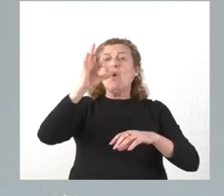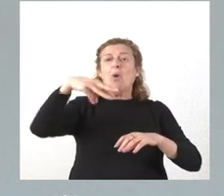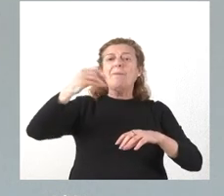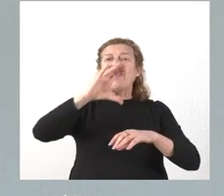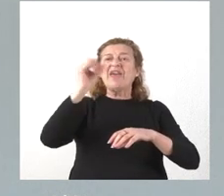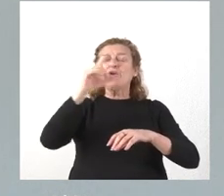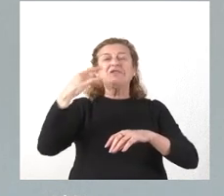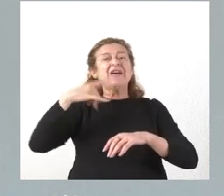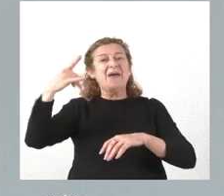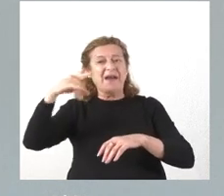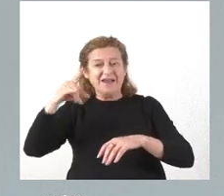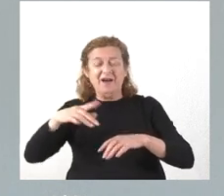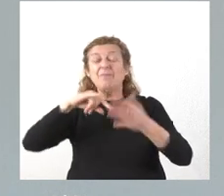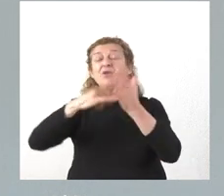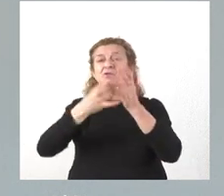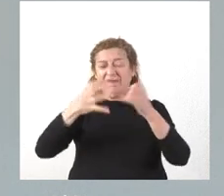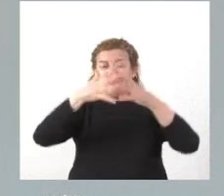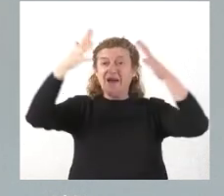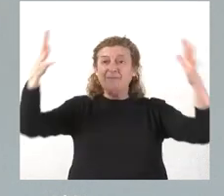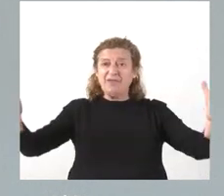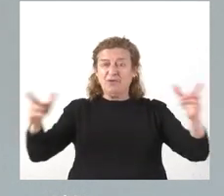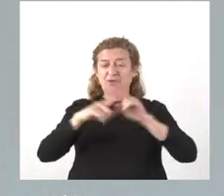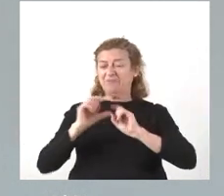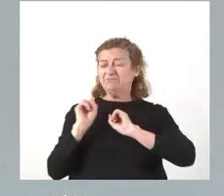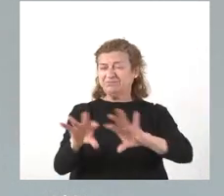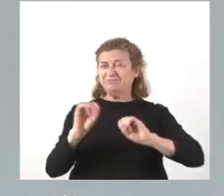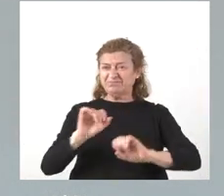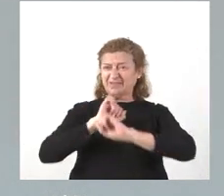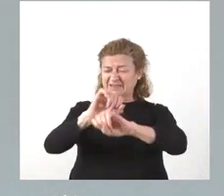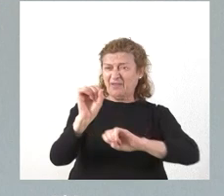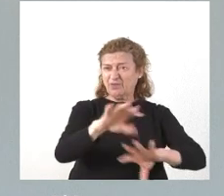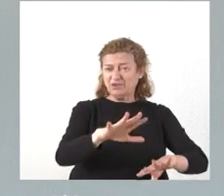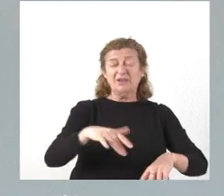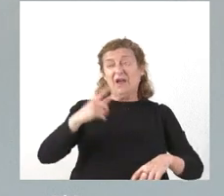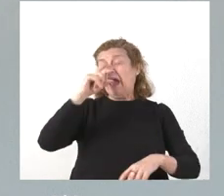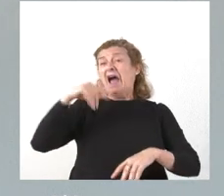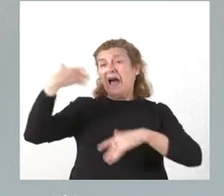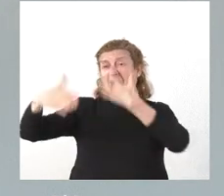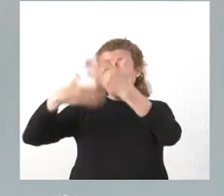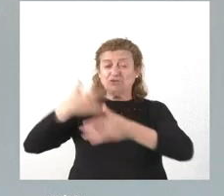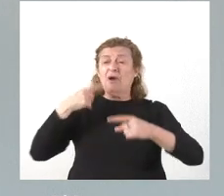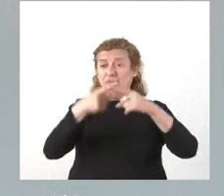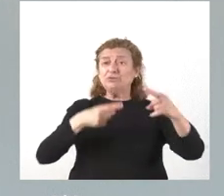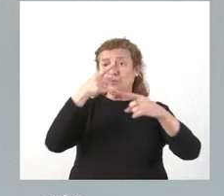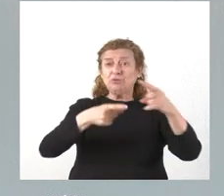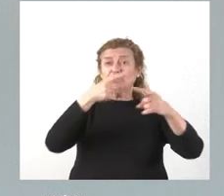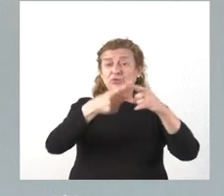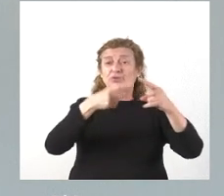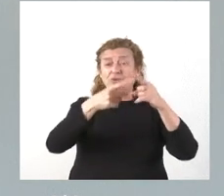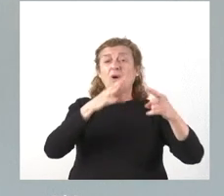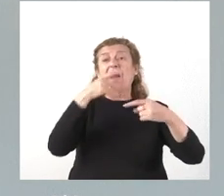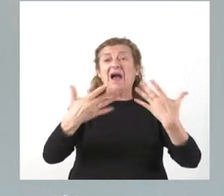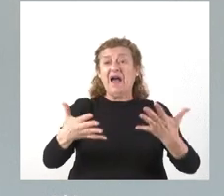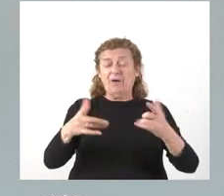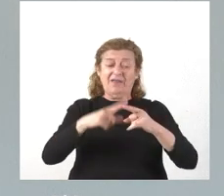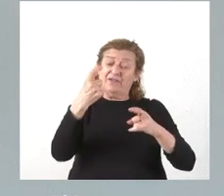encuentran las obras de ampliación del depósito de rechazos, que, lógicamente, a medida que pasan los años y su utilización, va siendo necesaria